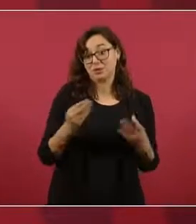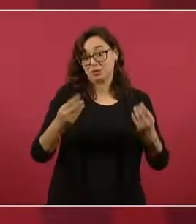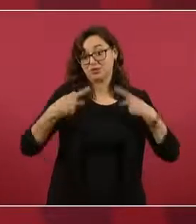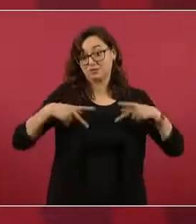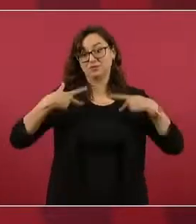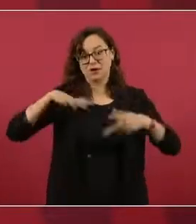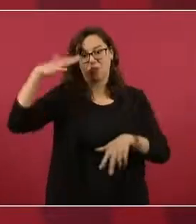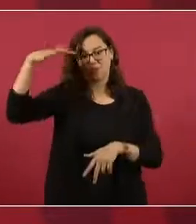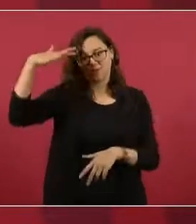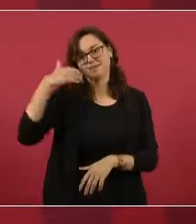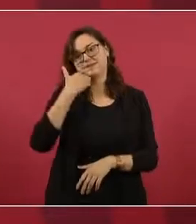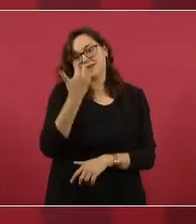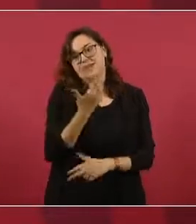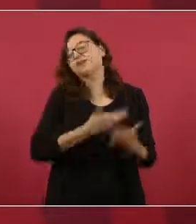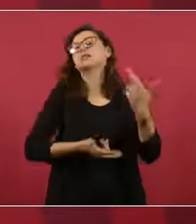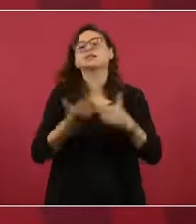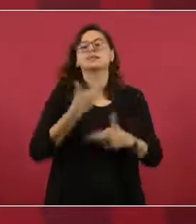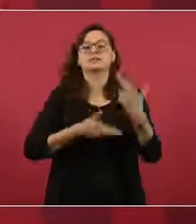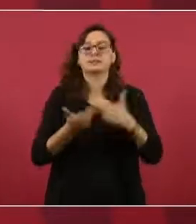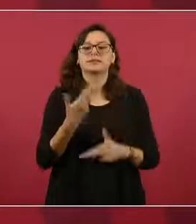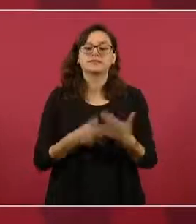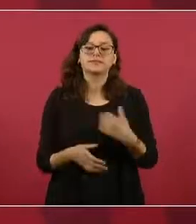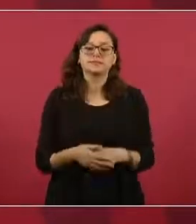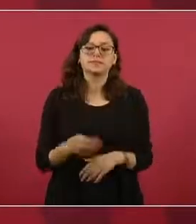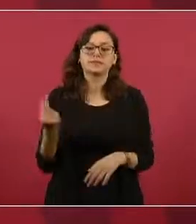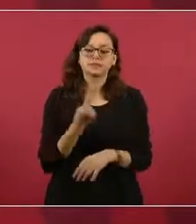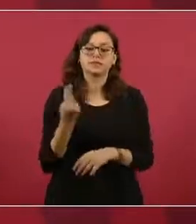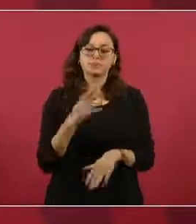necesita información,